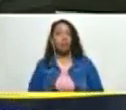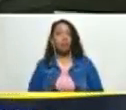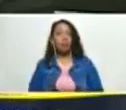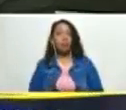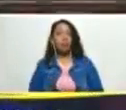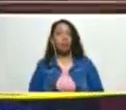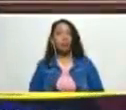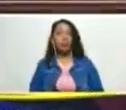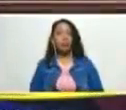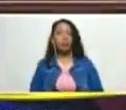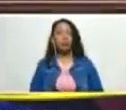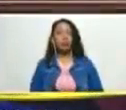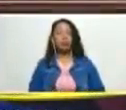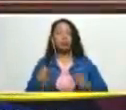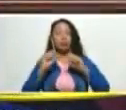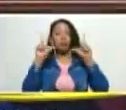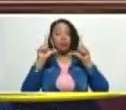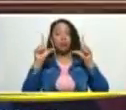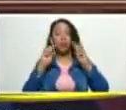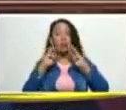bueno es impresionante de verdad